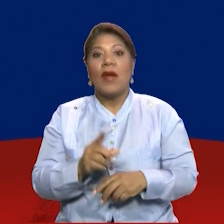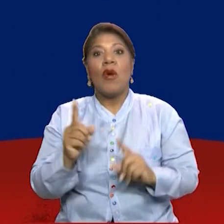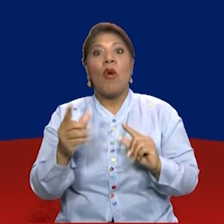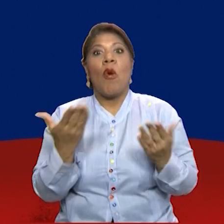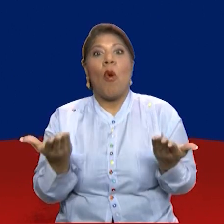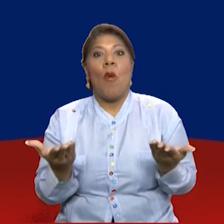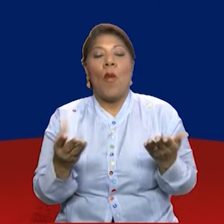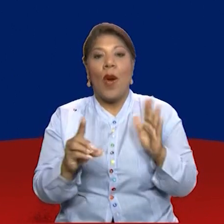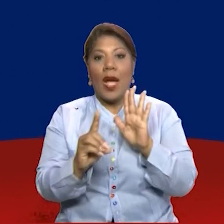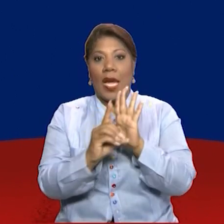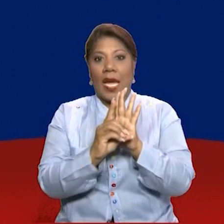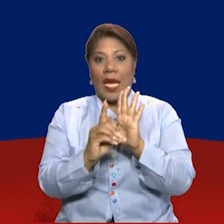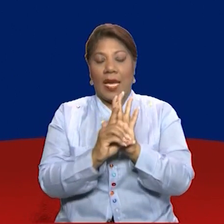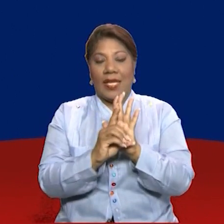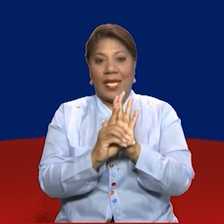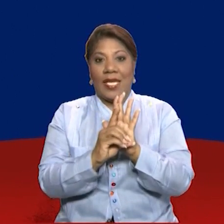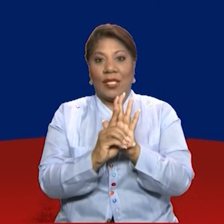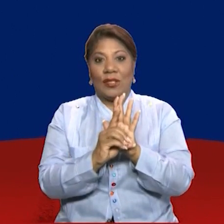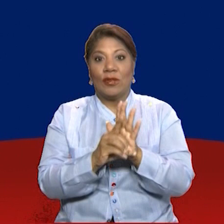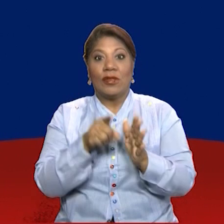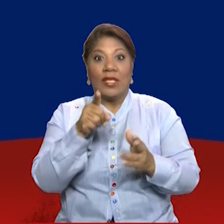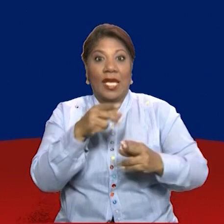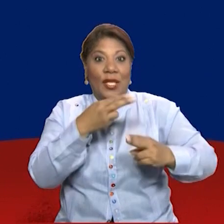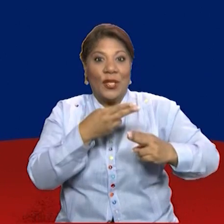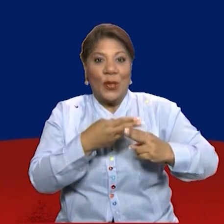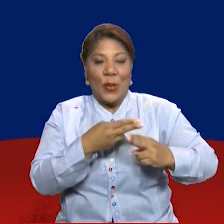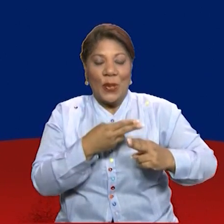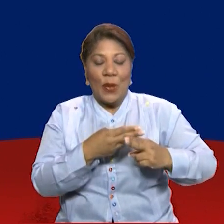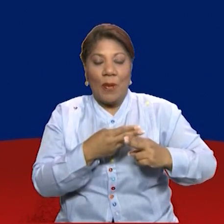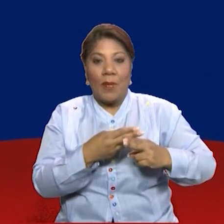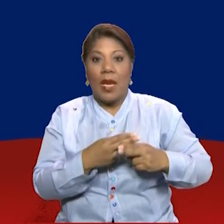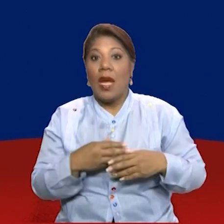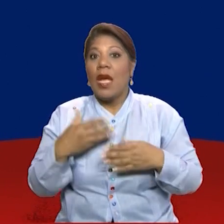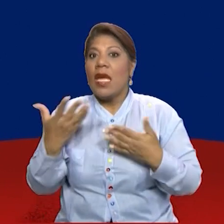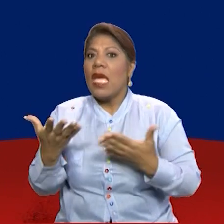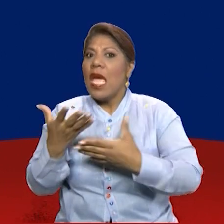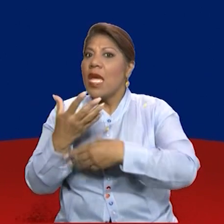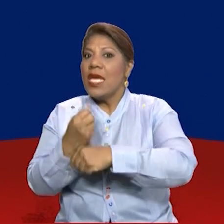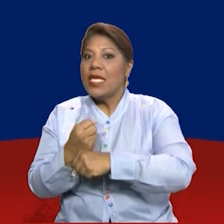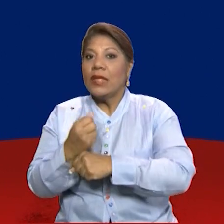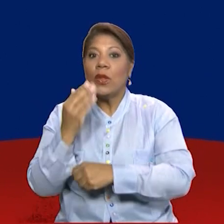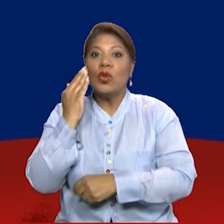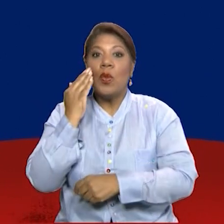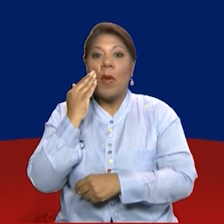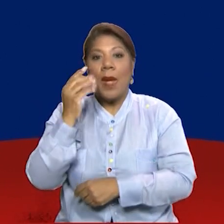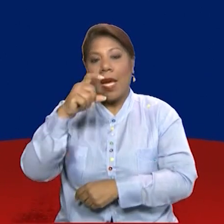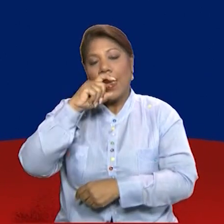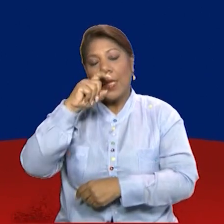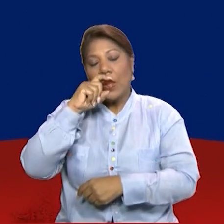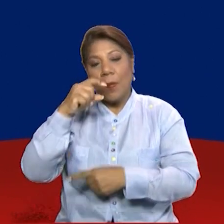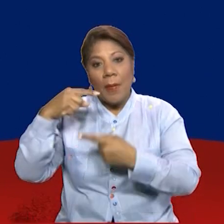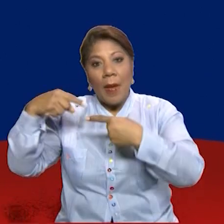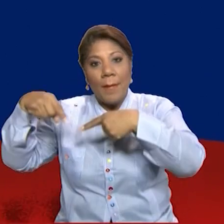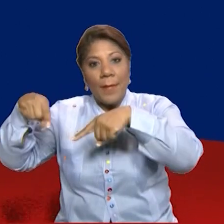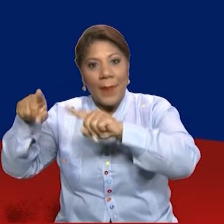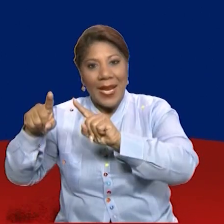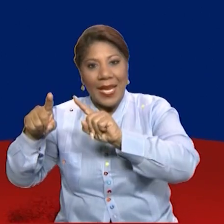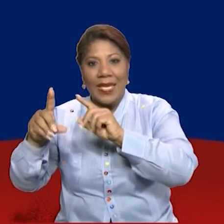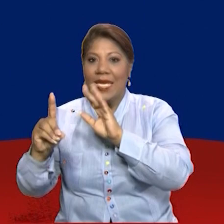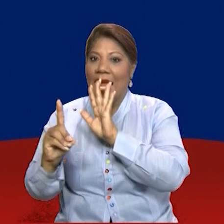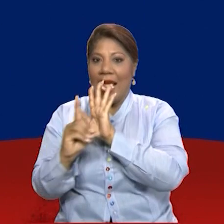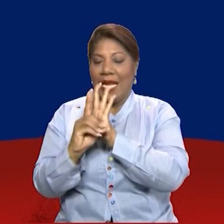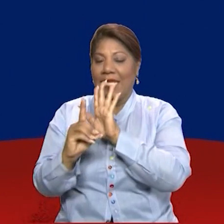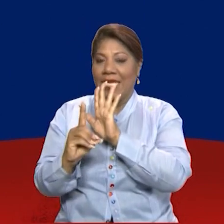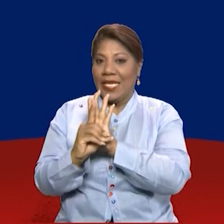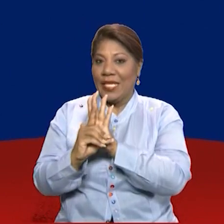fue el deber a cumplir. O sea, sus padres, cuál fue el deber de ellos, quiénes cumplieron con ese deber